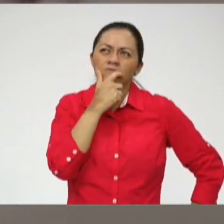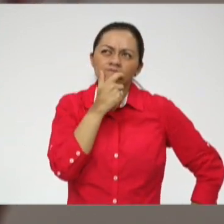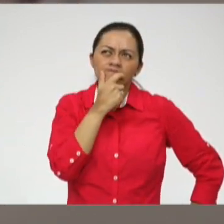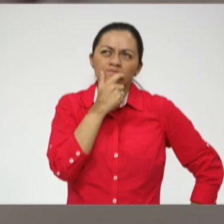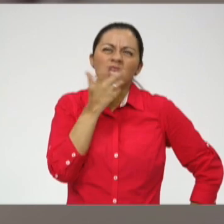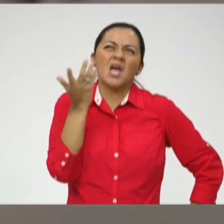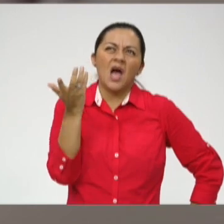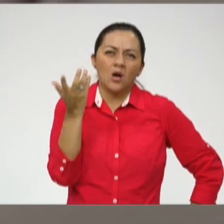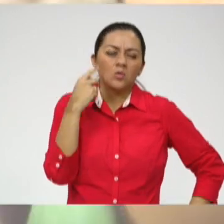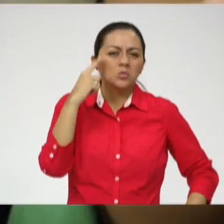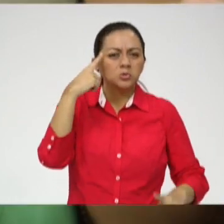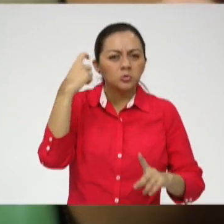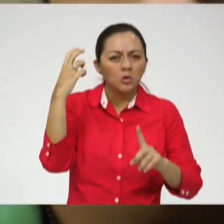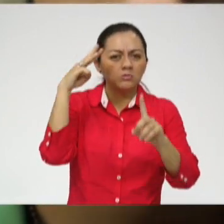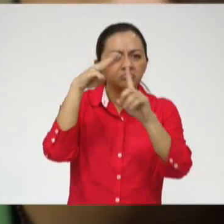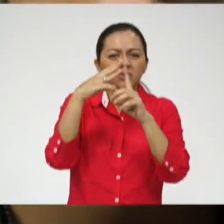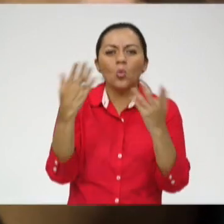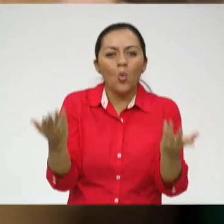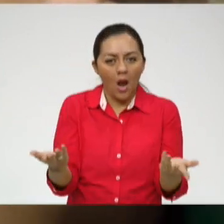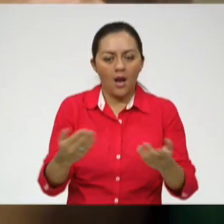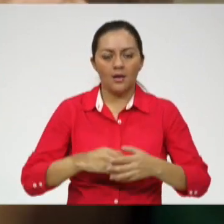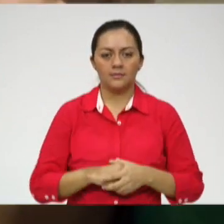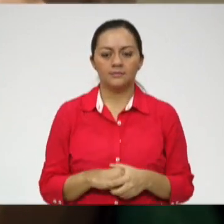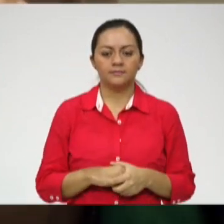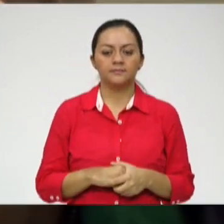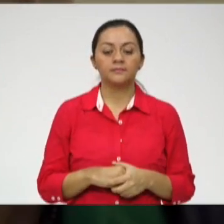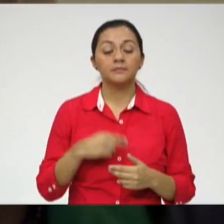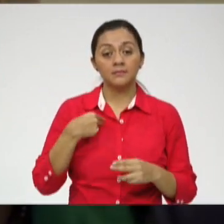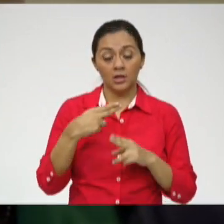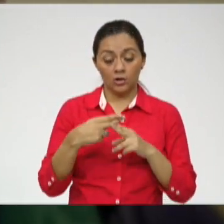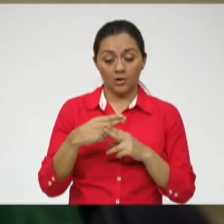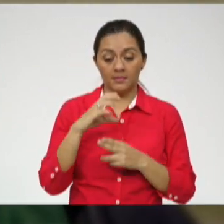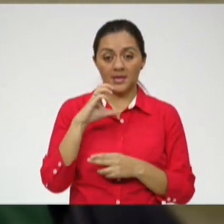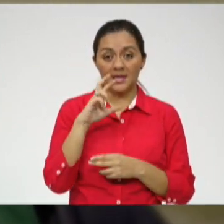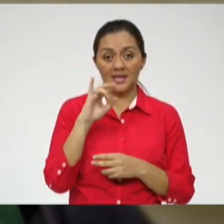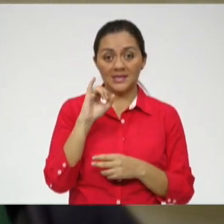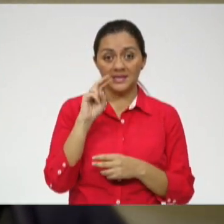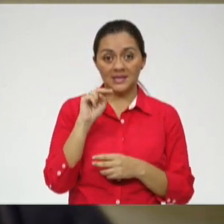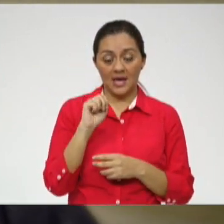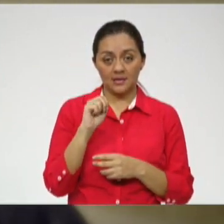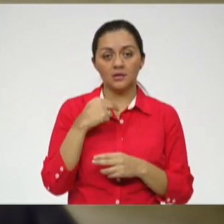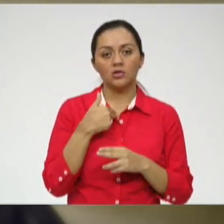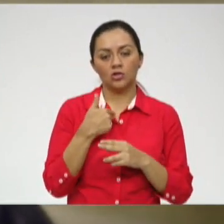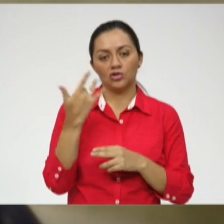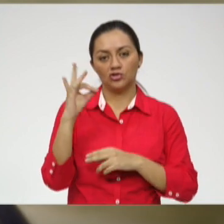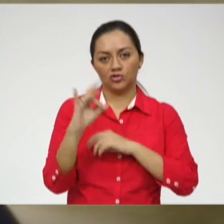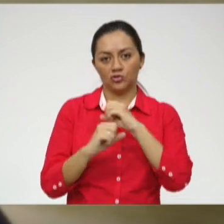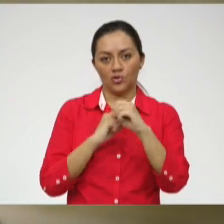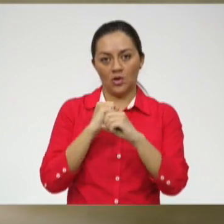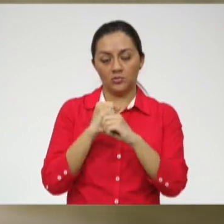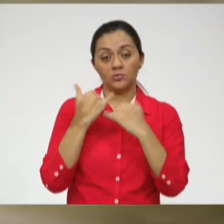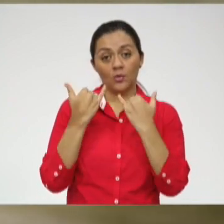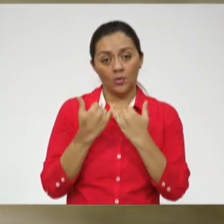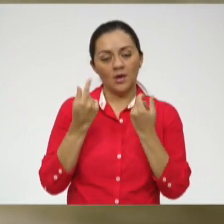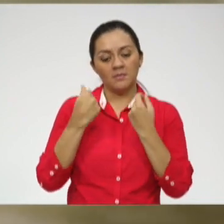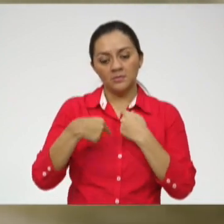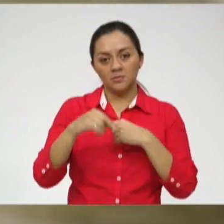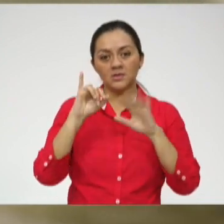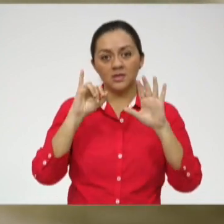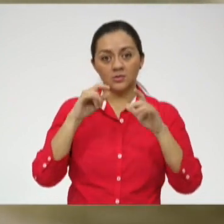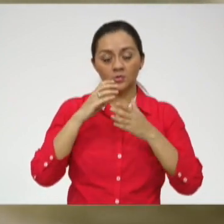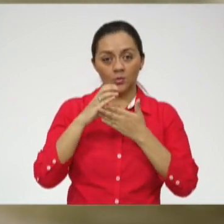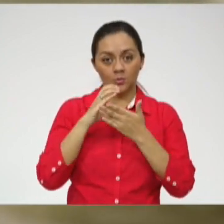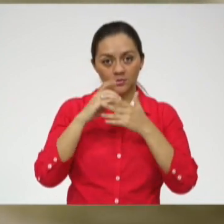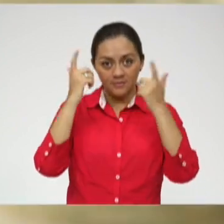¿Qué máximos sueños y mis metas? Soy Cristian Rodríguez, tengo 18 años, estoy en el tercer año de bachillerato